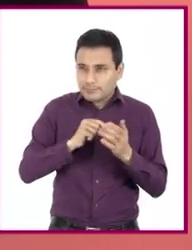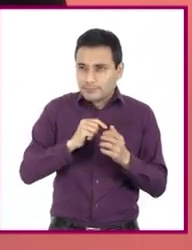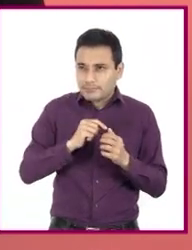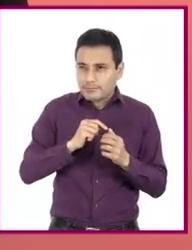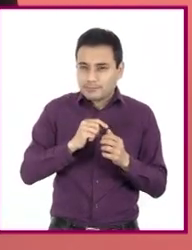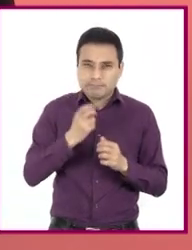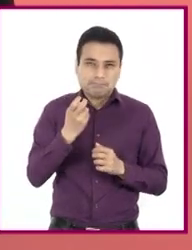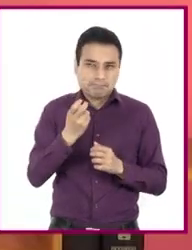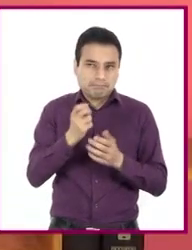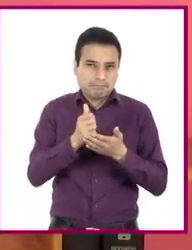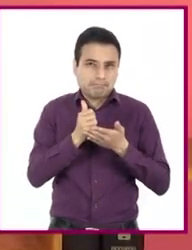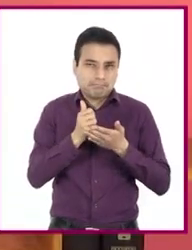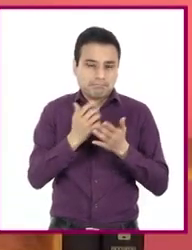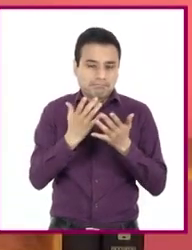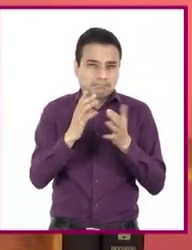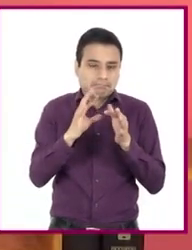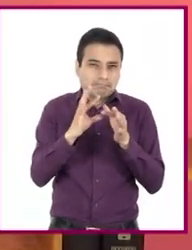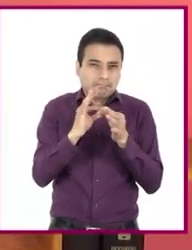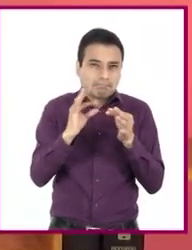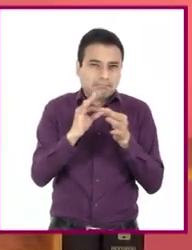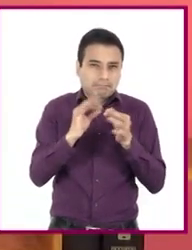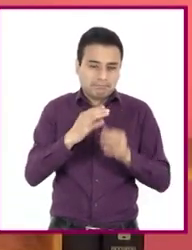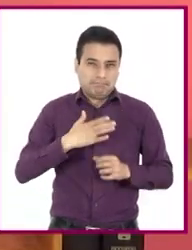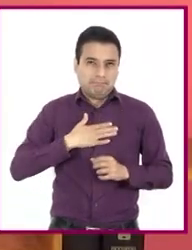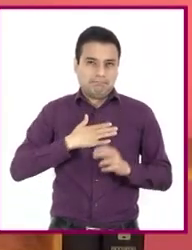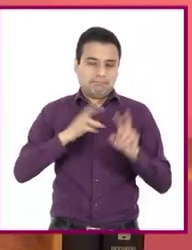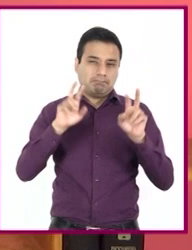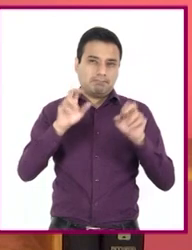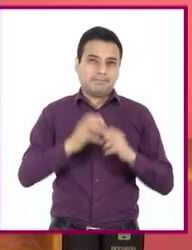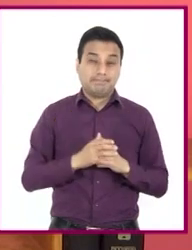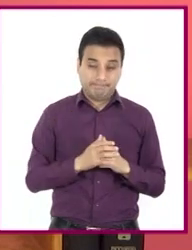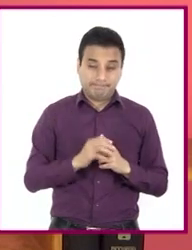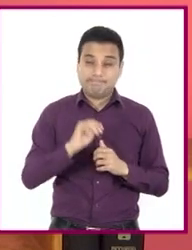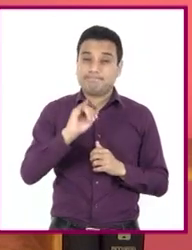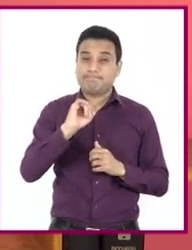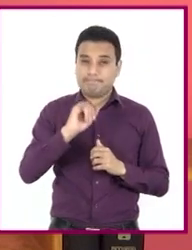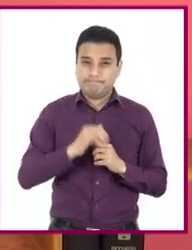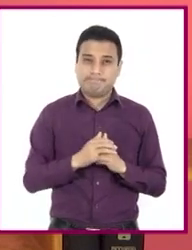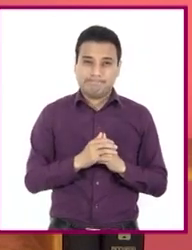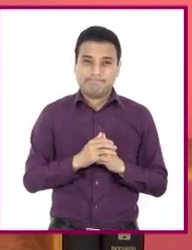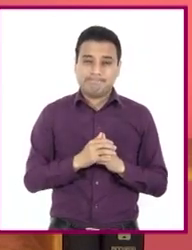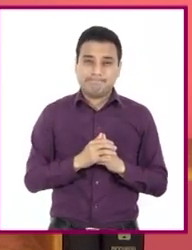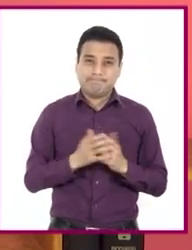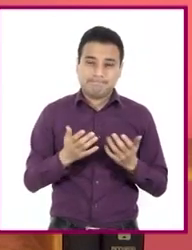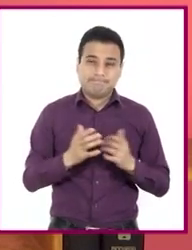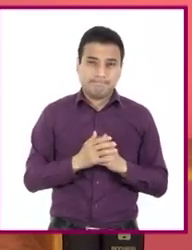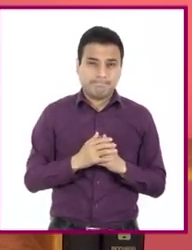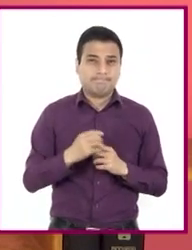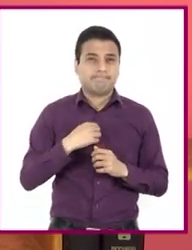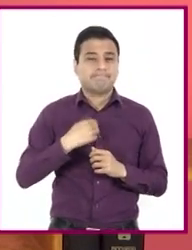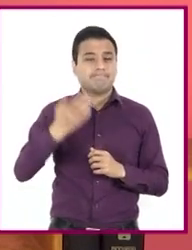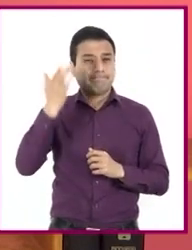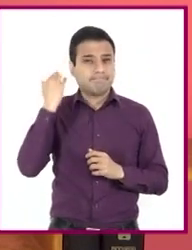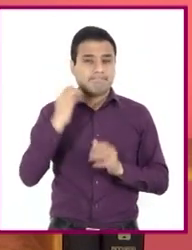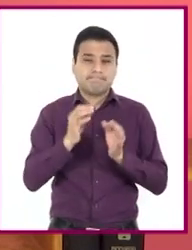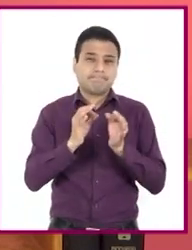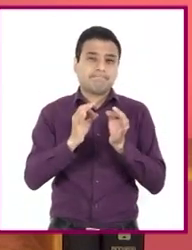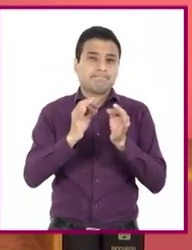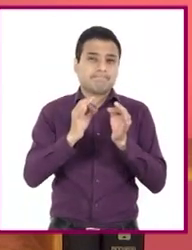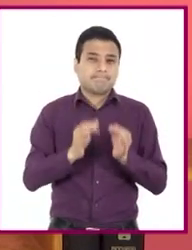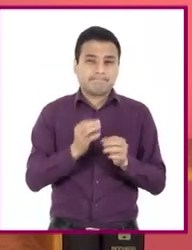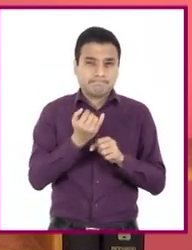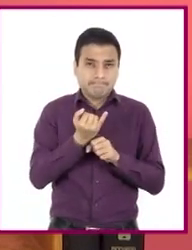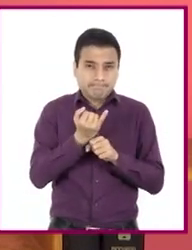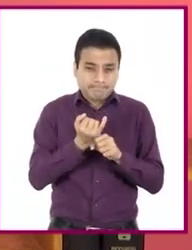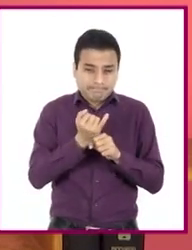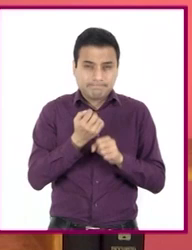como fuentes de información. Claro, se eligió en un primer momento a las fuentes que contenían información sobre este